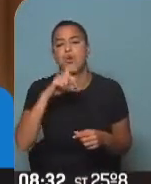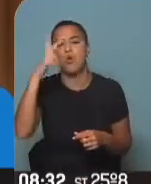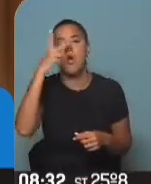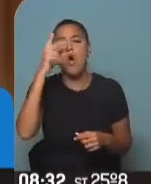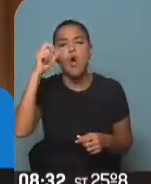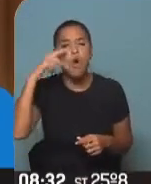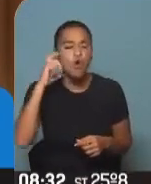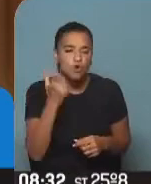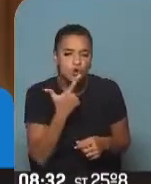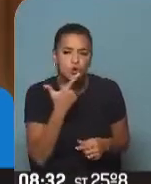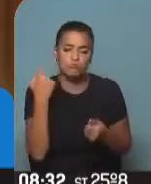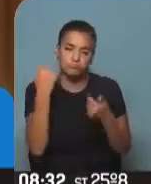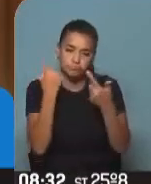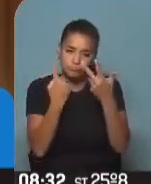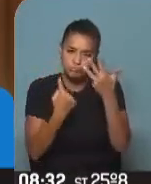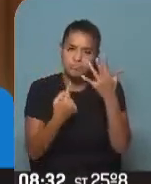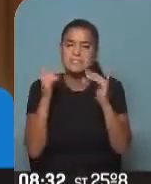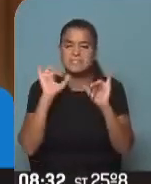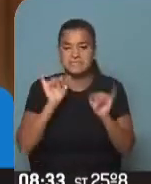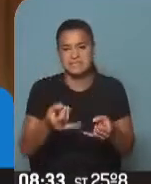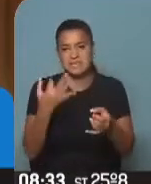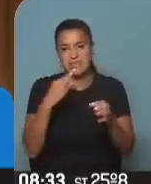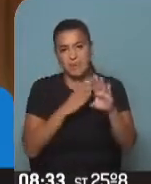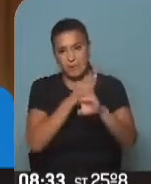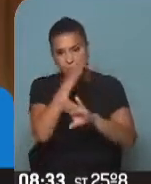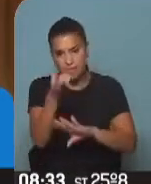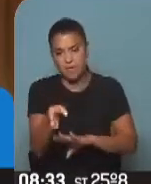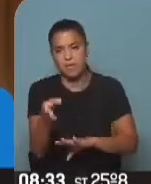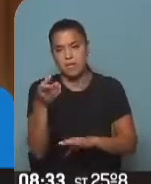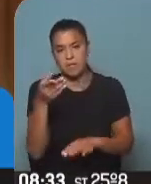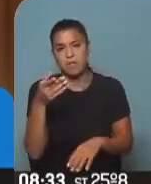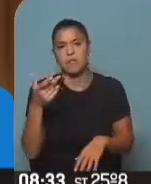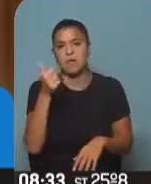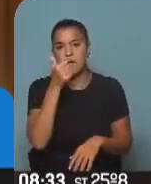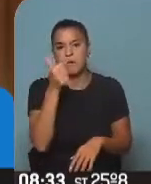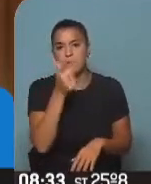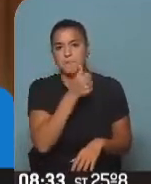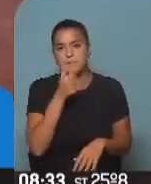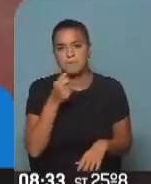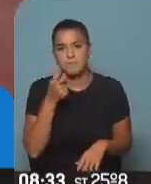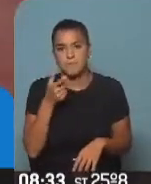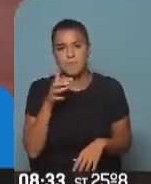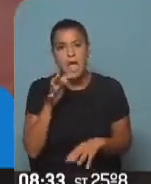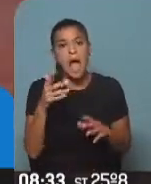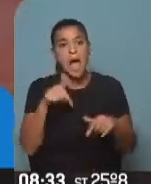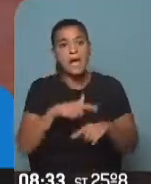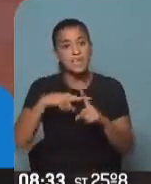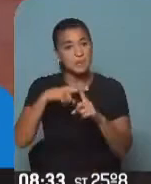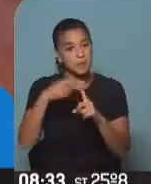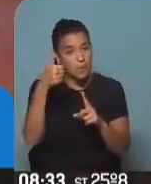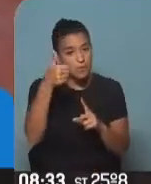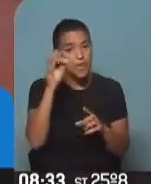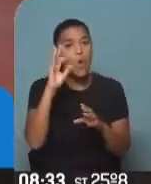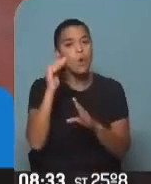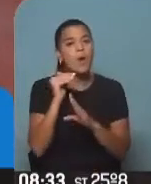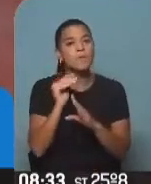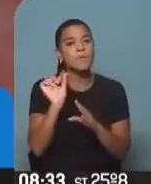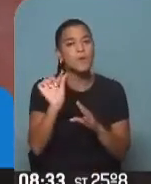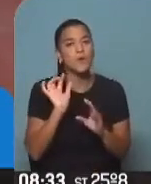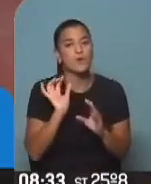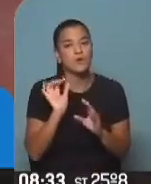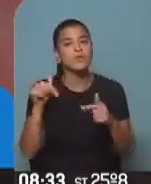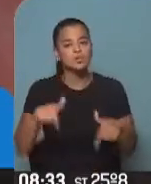en realidad sí debe concurrir y deben ser tratados por antibióticos. ¿Estamos bien con el aire acá? ¿La temperatura está bien o la bajamos un poquito? ¿Qué hacemos?